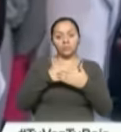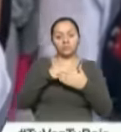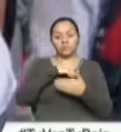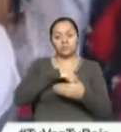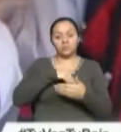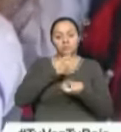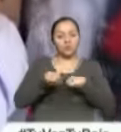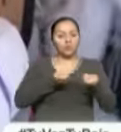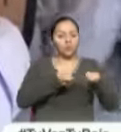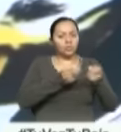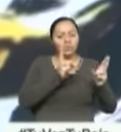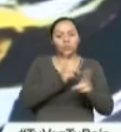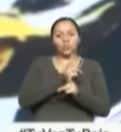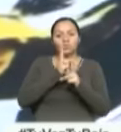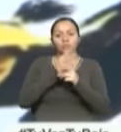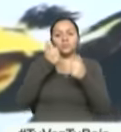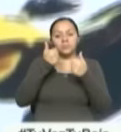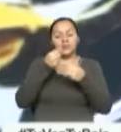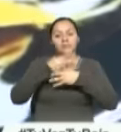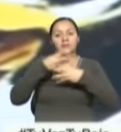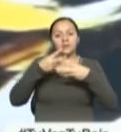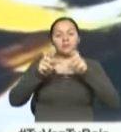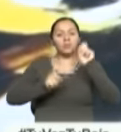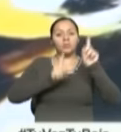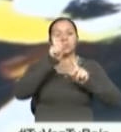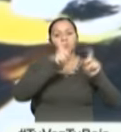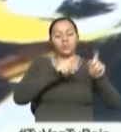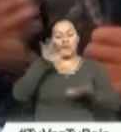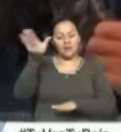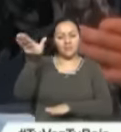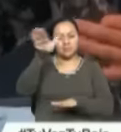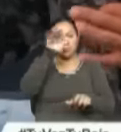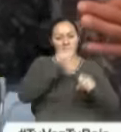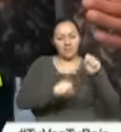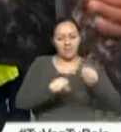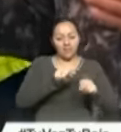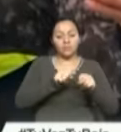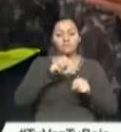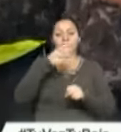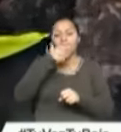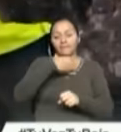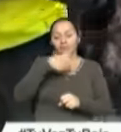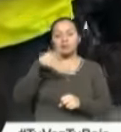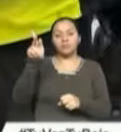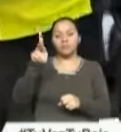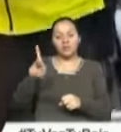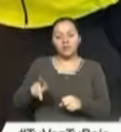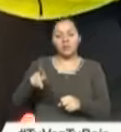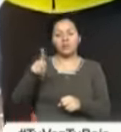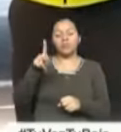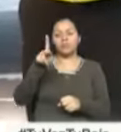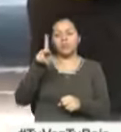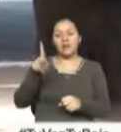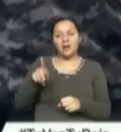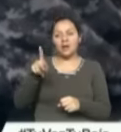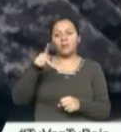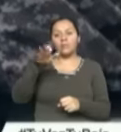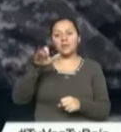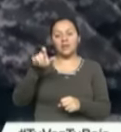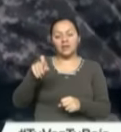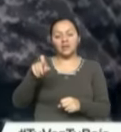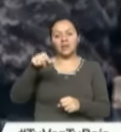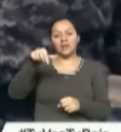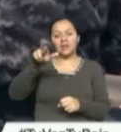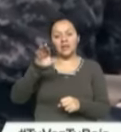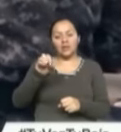controles para el uso de material pirotécnico en los monigotes. Mientras que en los cantones Zambá, Topilla, Ropelileo, Patates, Ceballos y Quero,